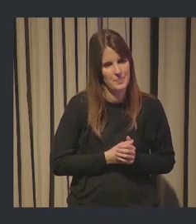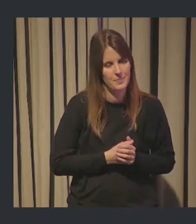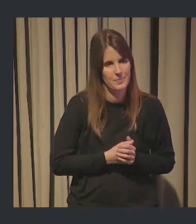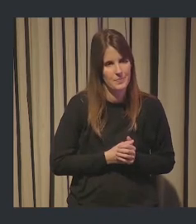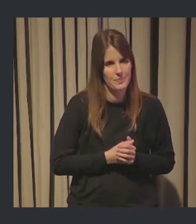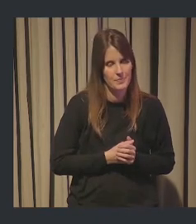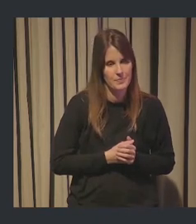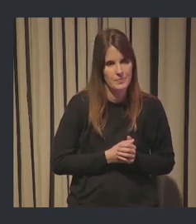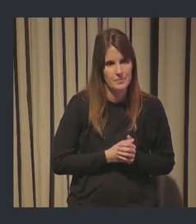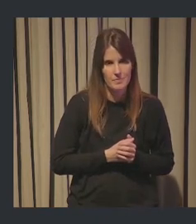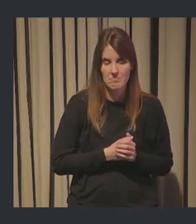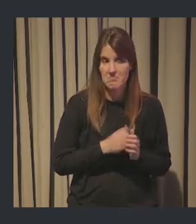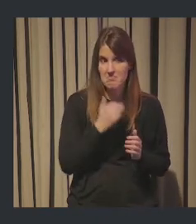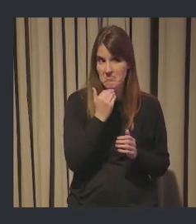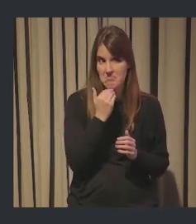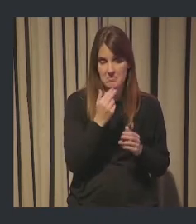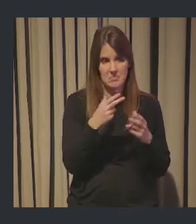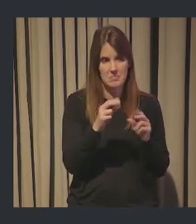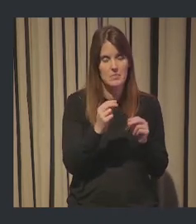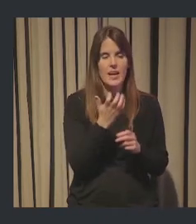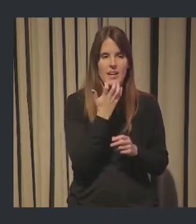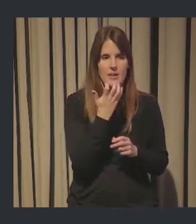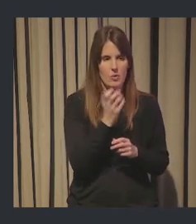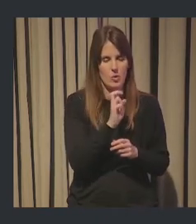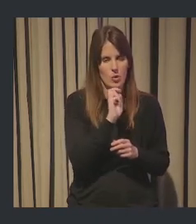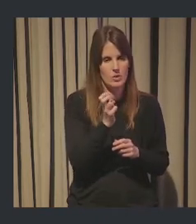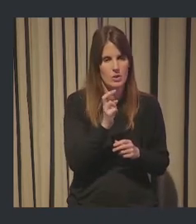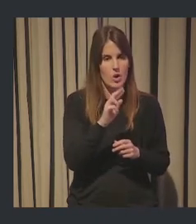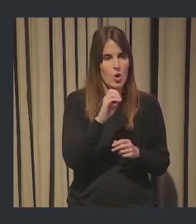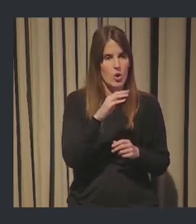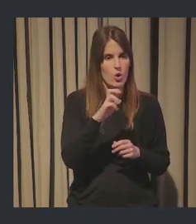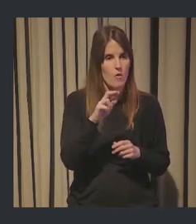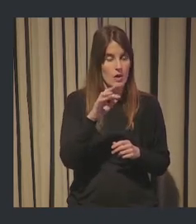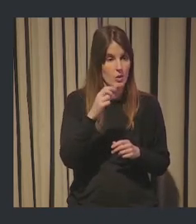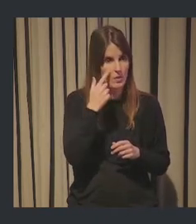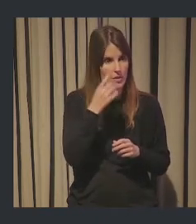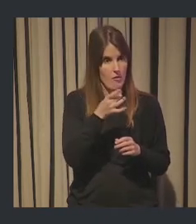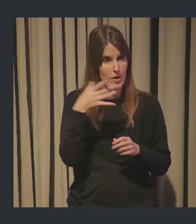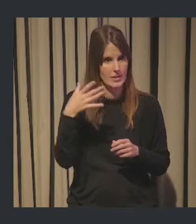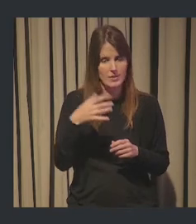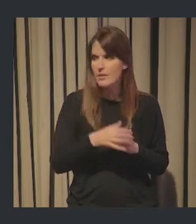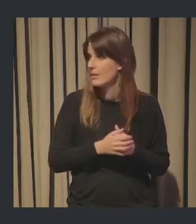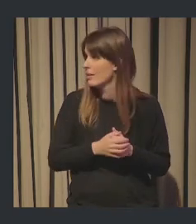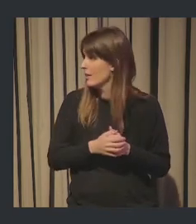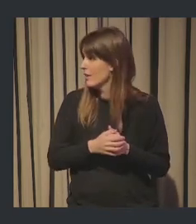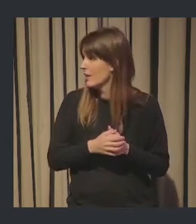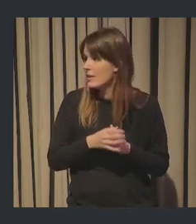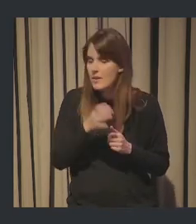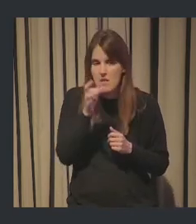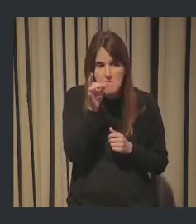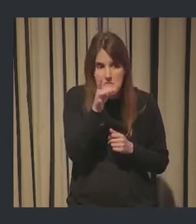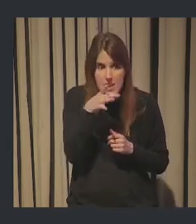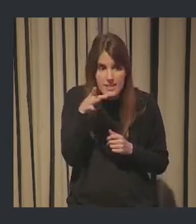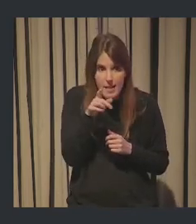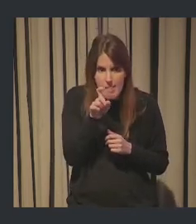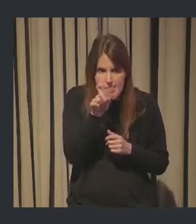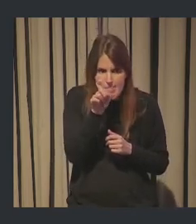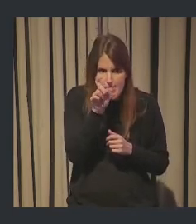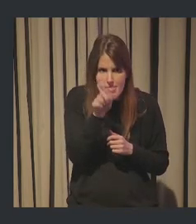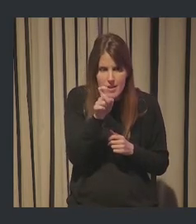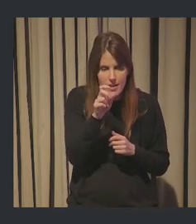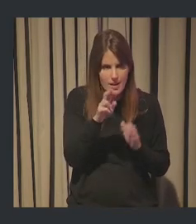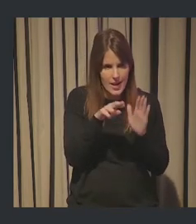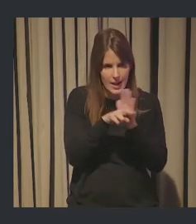yo creo que vamos ya a por el final. Tendríamos el ejemplo, Roberto me estaba indicando la flechita ahí porque esa flechita pequeñita te lleva directamente al